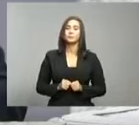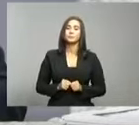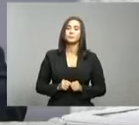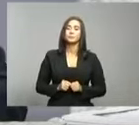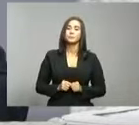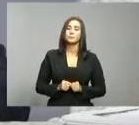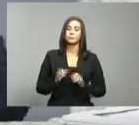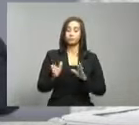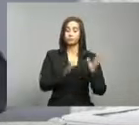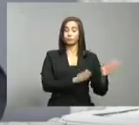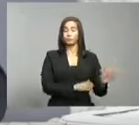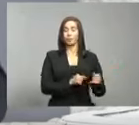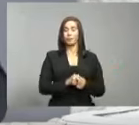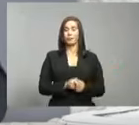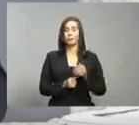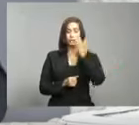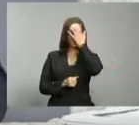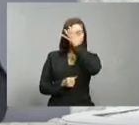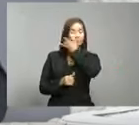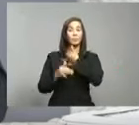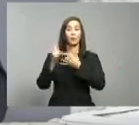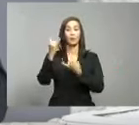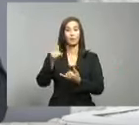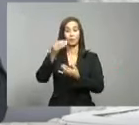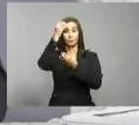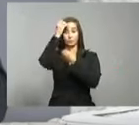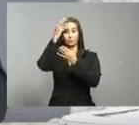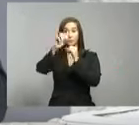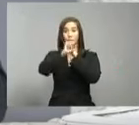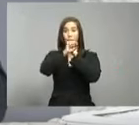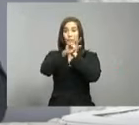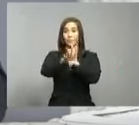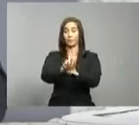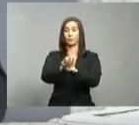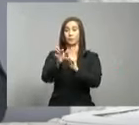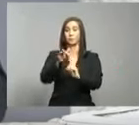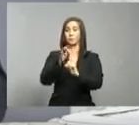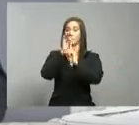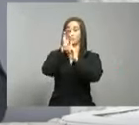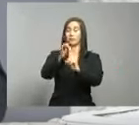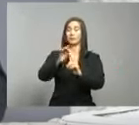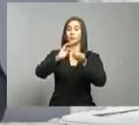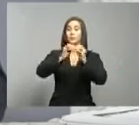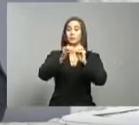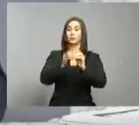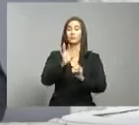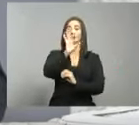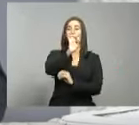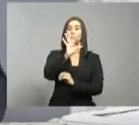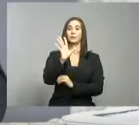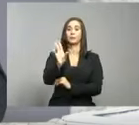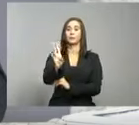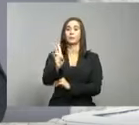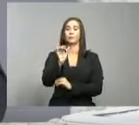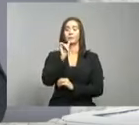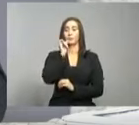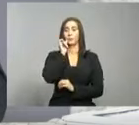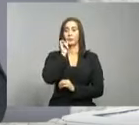Pasamos a dar lectura al boletín epidemiológico especial número 97.